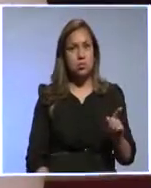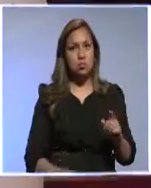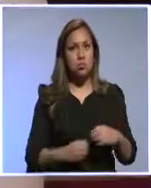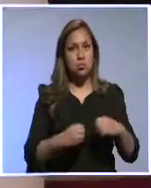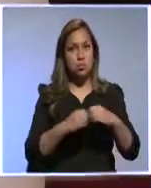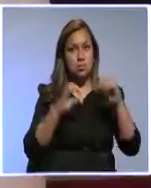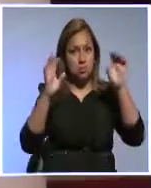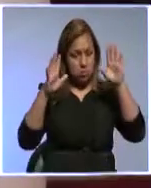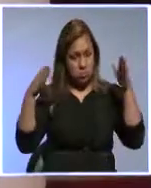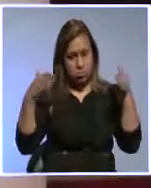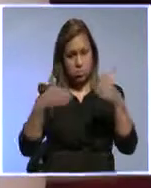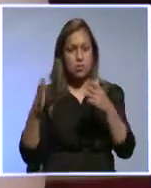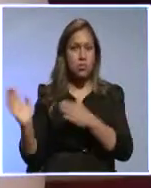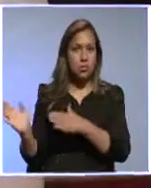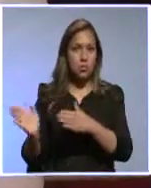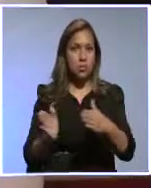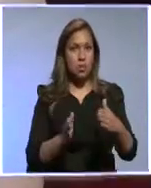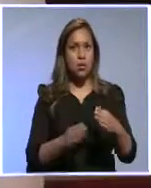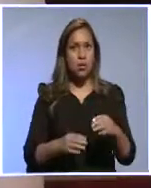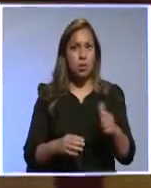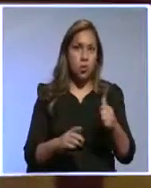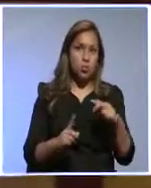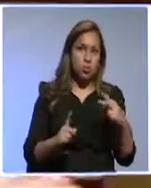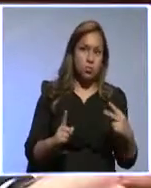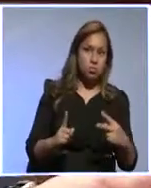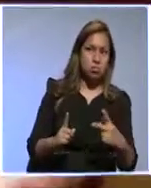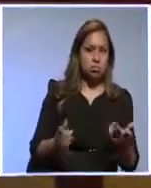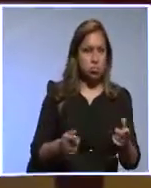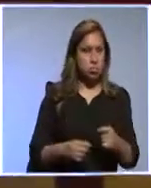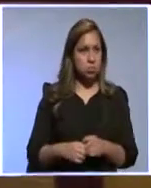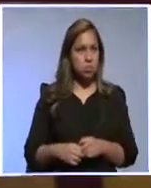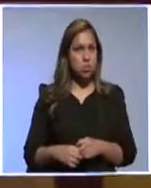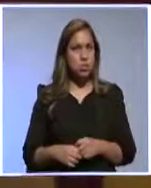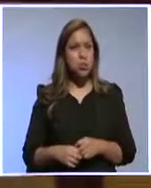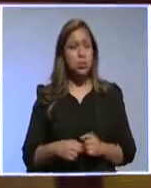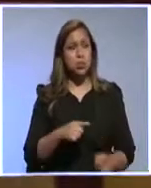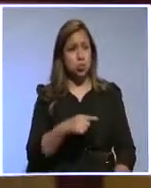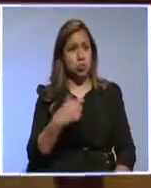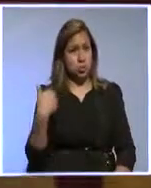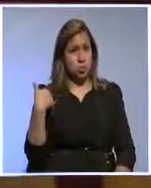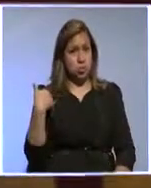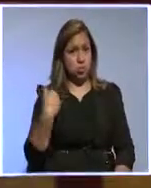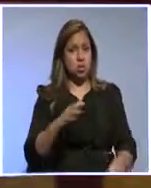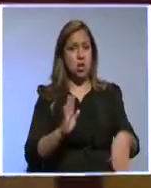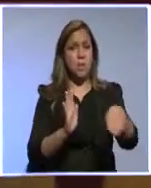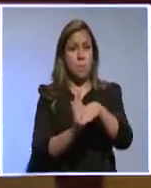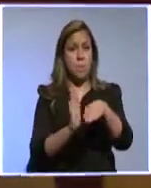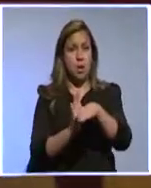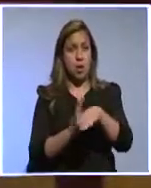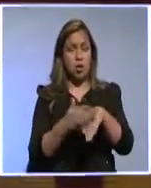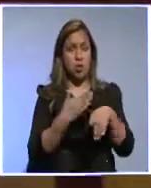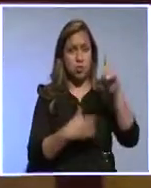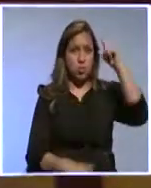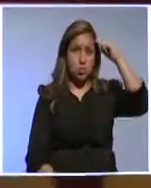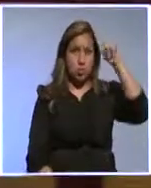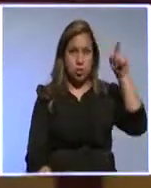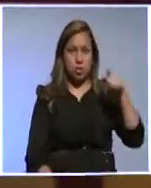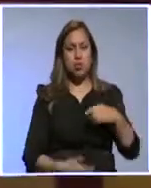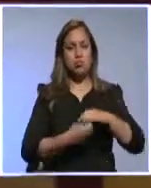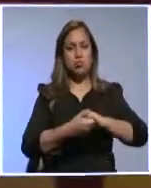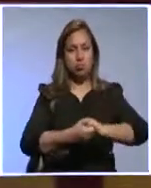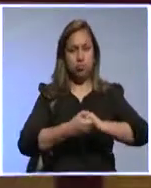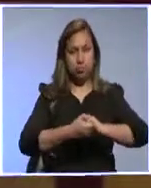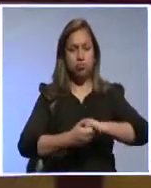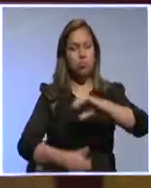enfoques de planificación también tengan otra visión. También, ahora, ustedes tienen al Banco Estado también que colabora con los